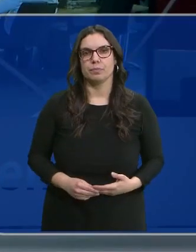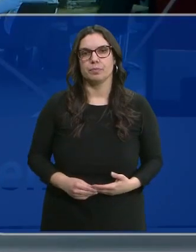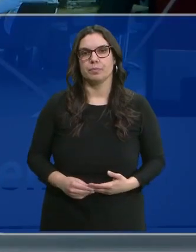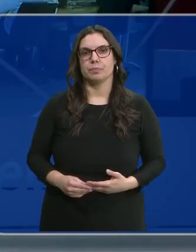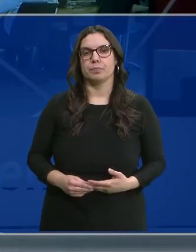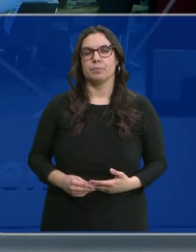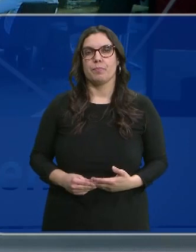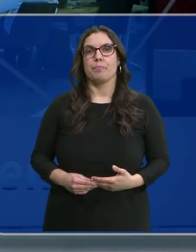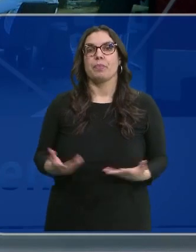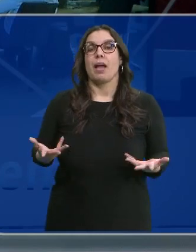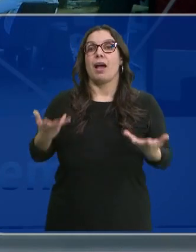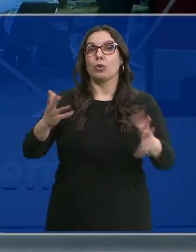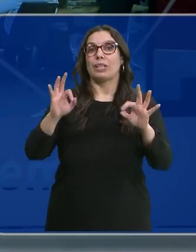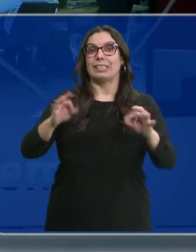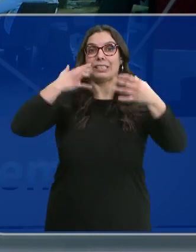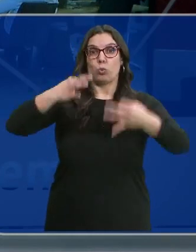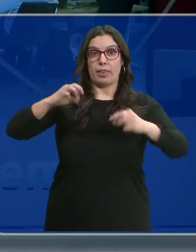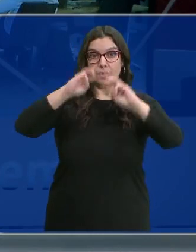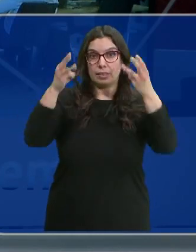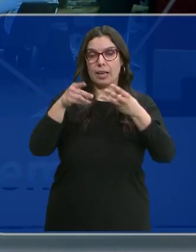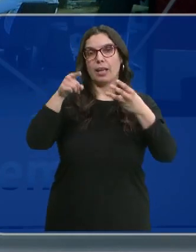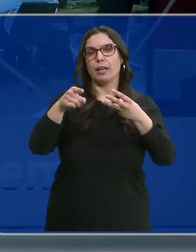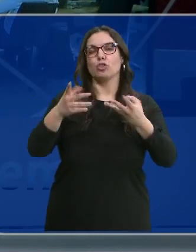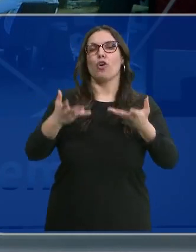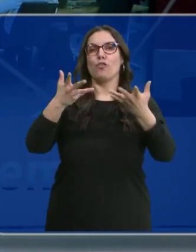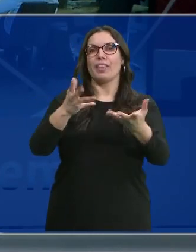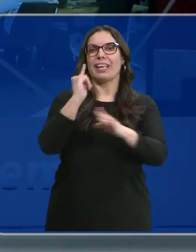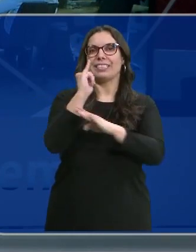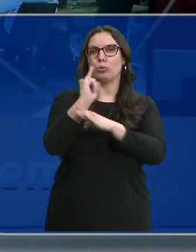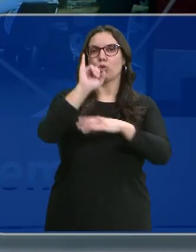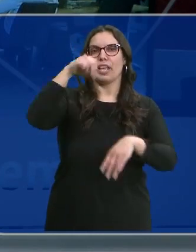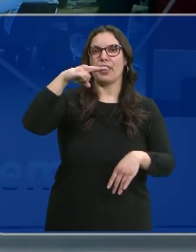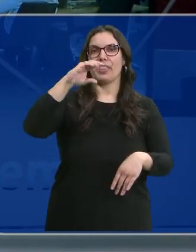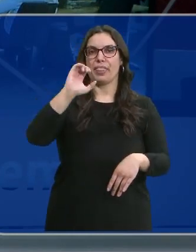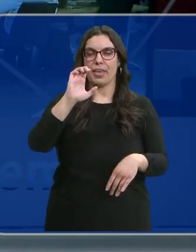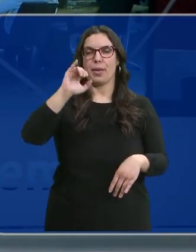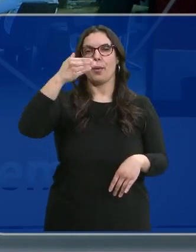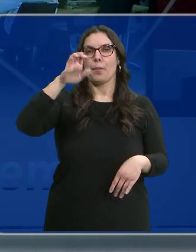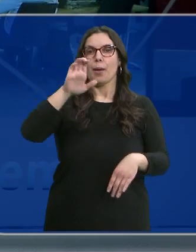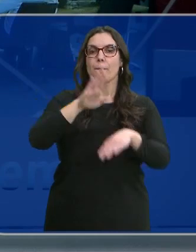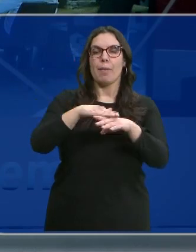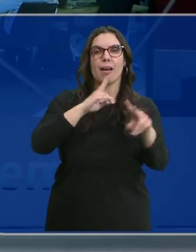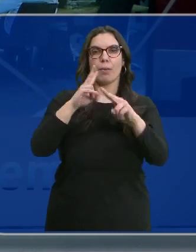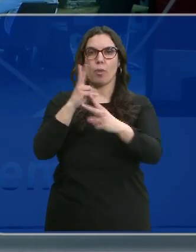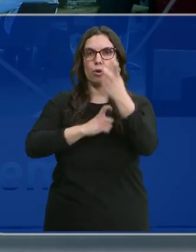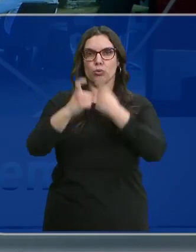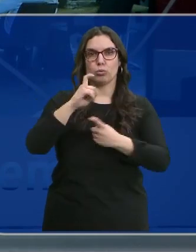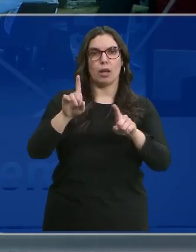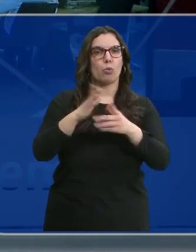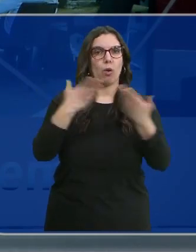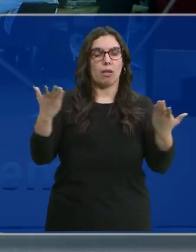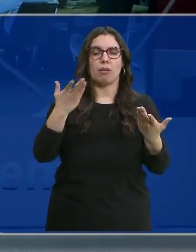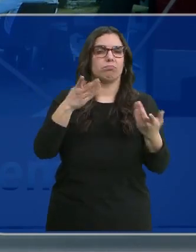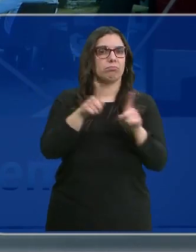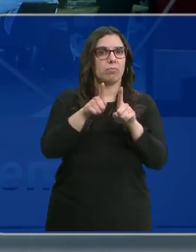Tu ayuda en ciberseguridad es el servicio que ofrece el INCIBE para gestionar cualquier consulta relacionada con este asunto. Lo hacen mediante vía